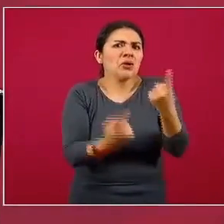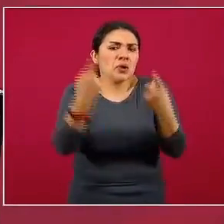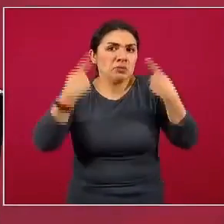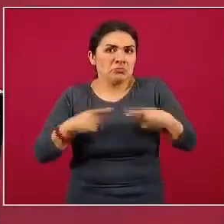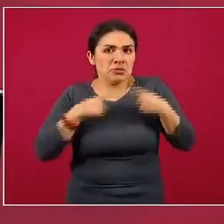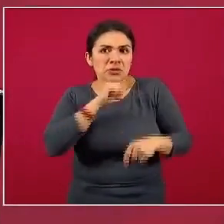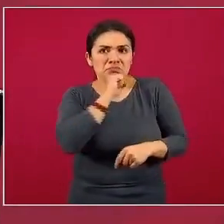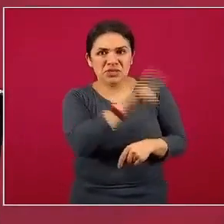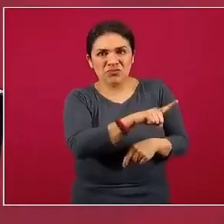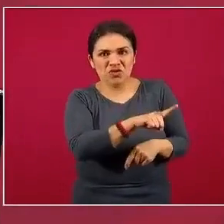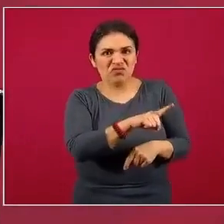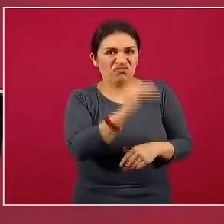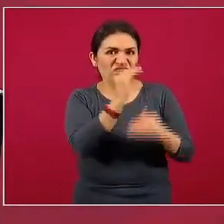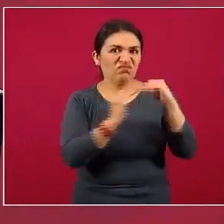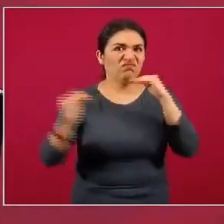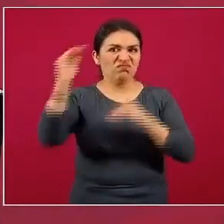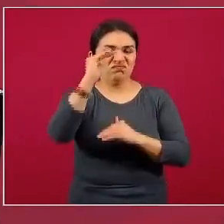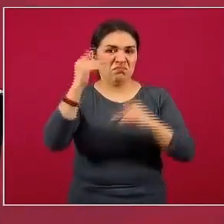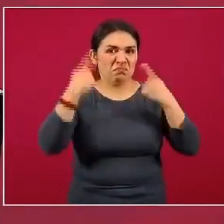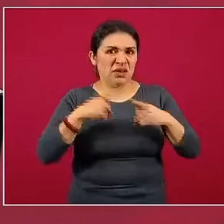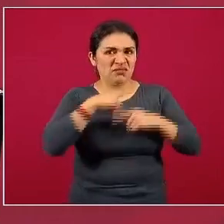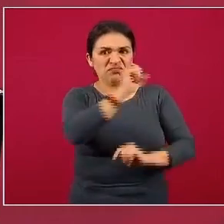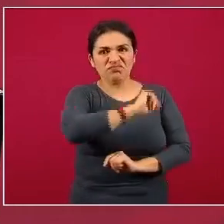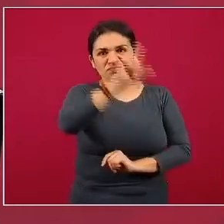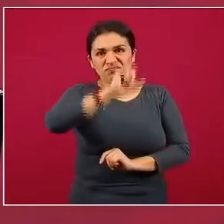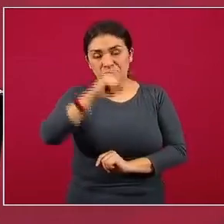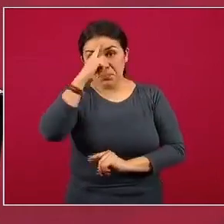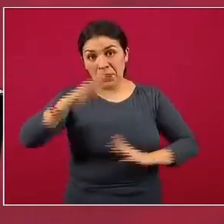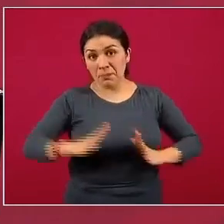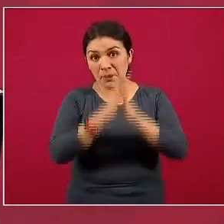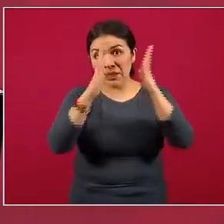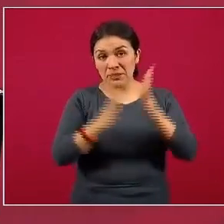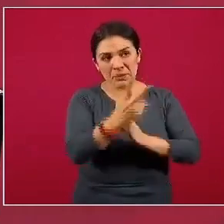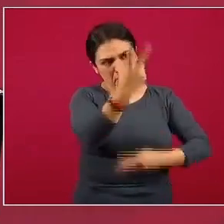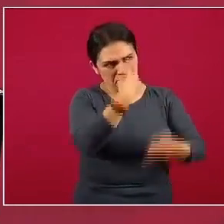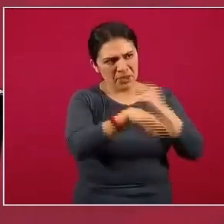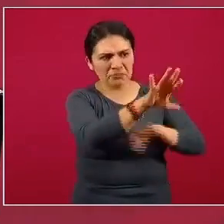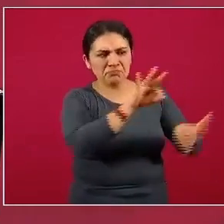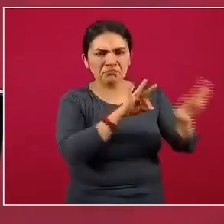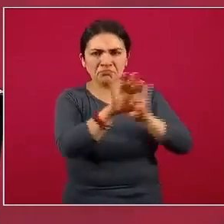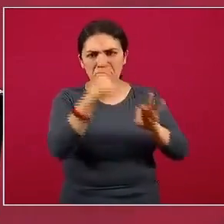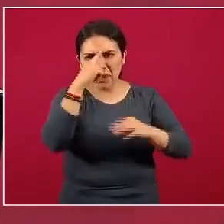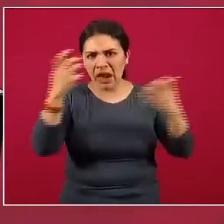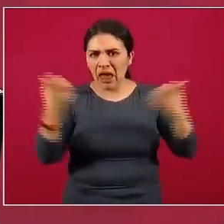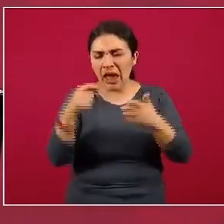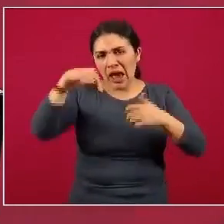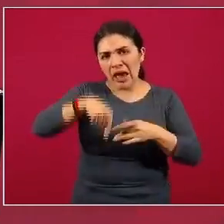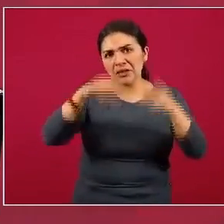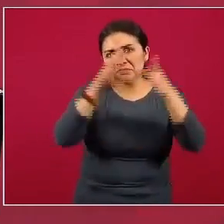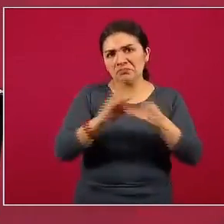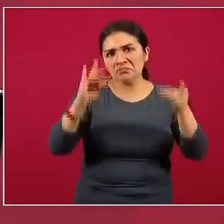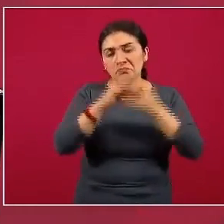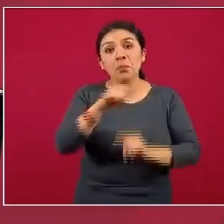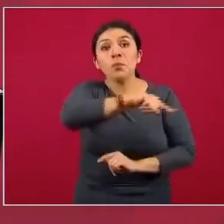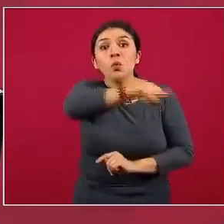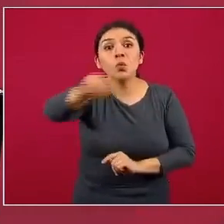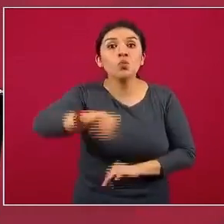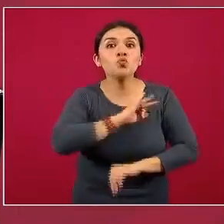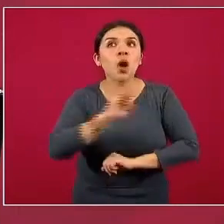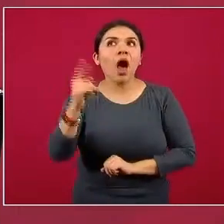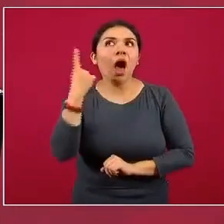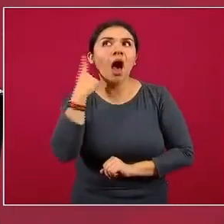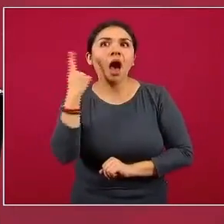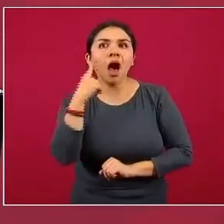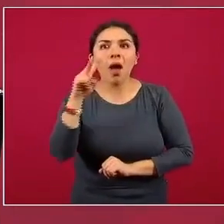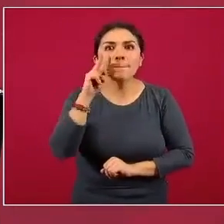personalidades que participaron en la elaboración del documento y en la reflexión, de modo que ustedes escuchen,